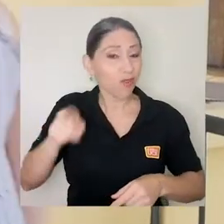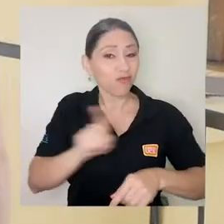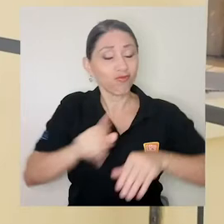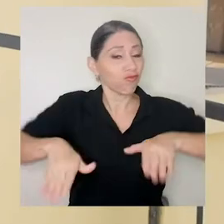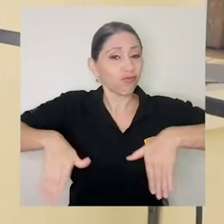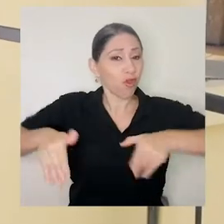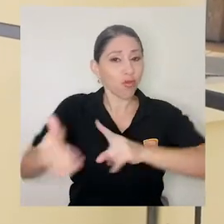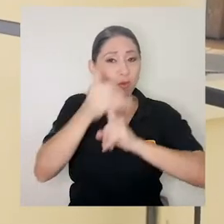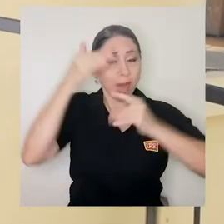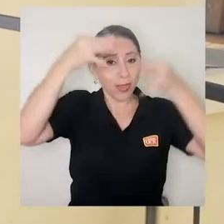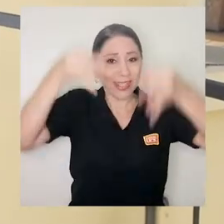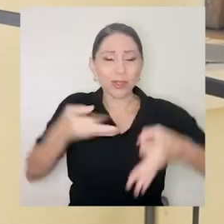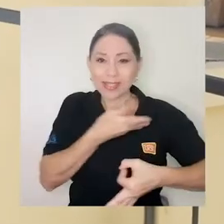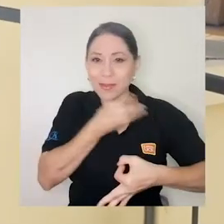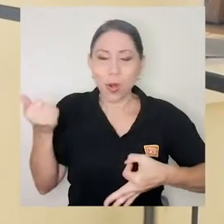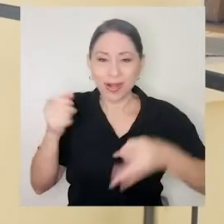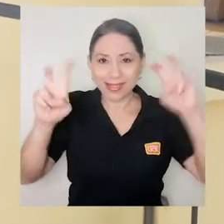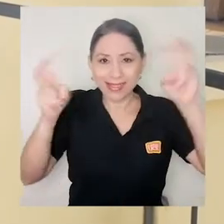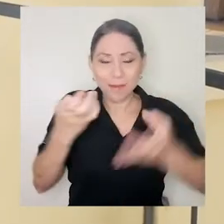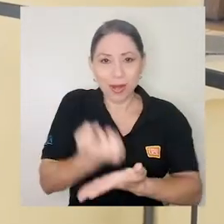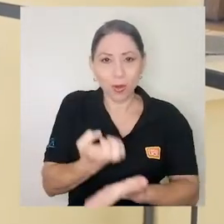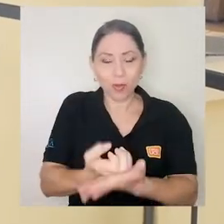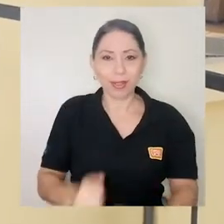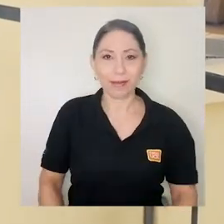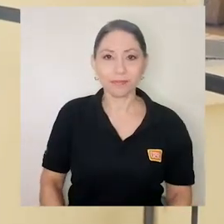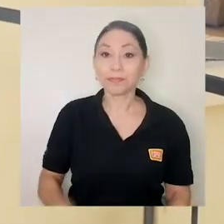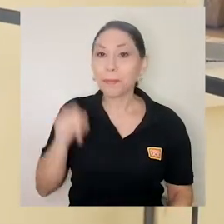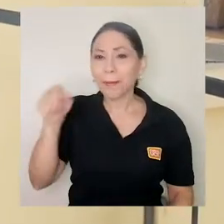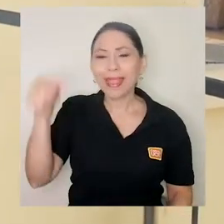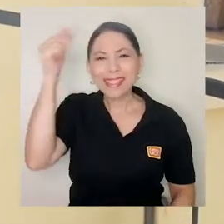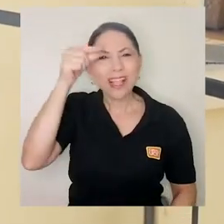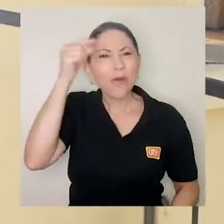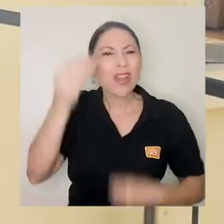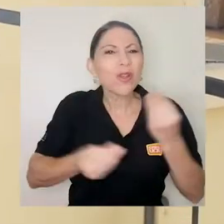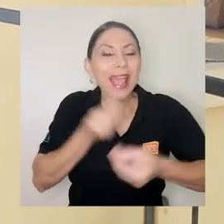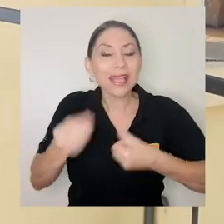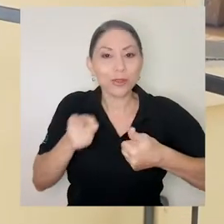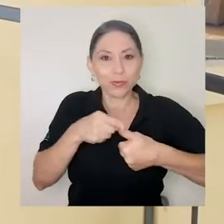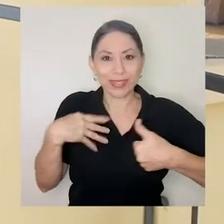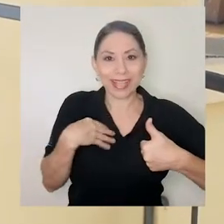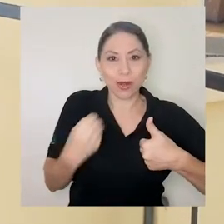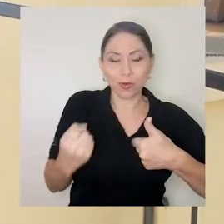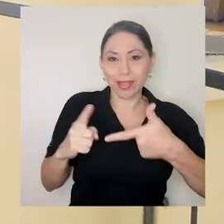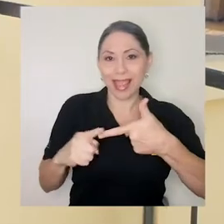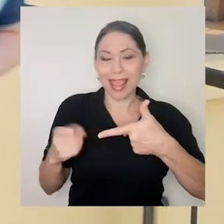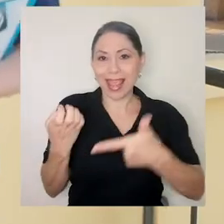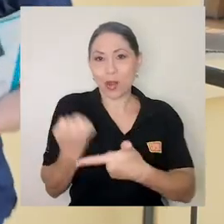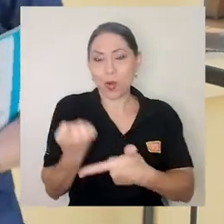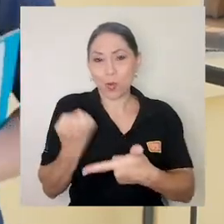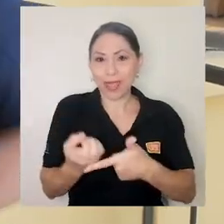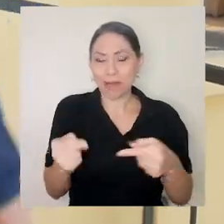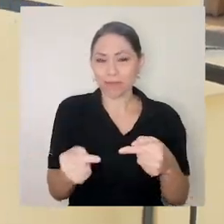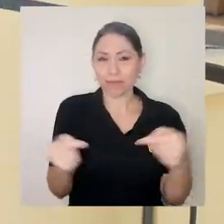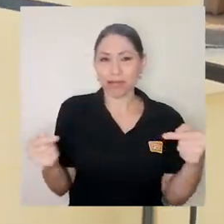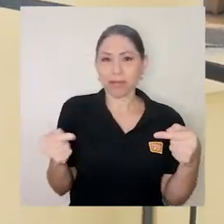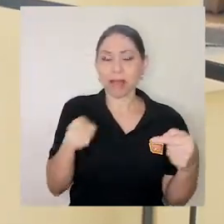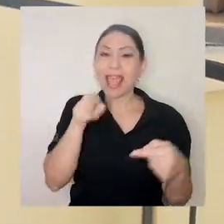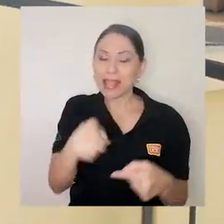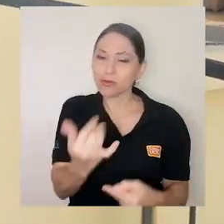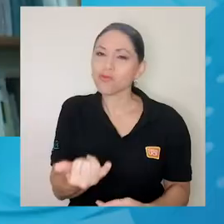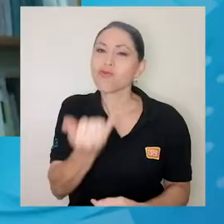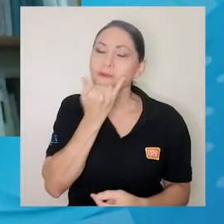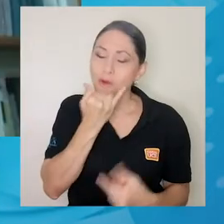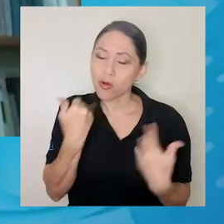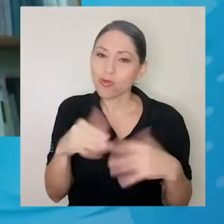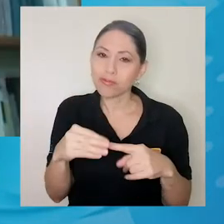decisiones en materia económica. El gobierno ha puesto a contrastar la salud contra la economía y a mí me parece que eso es un error estratégico fundamental.